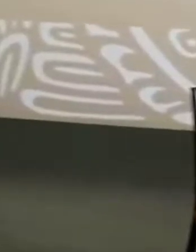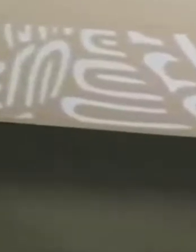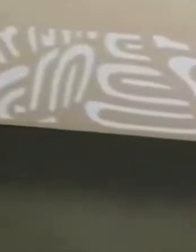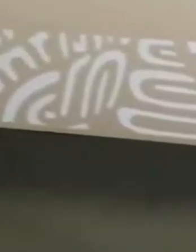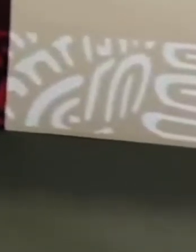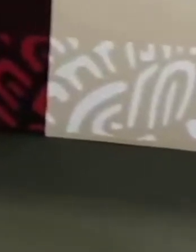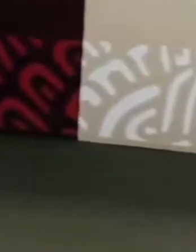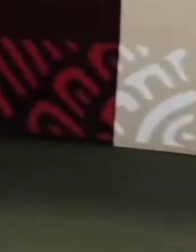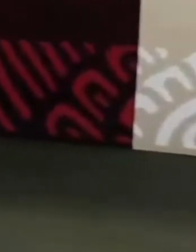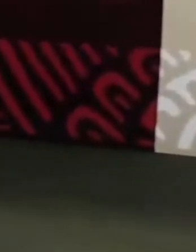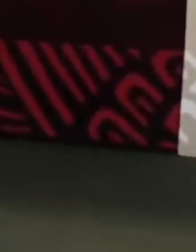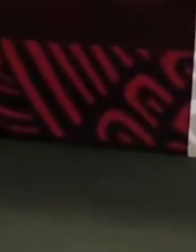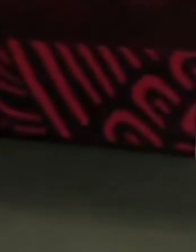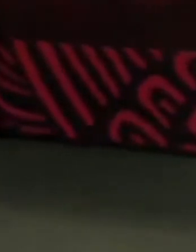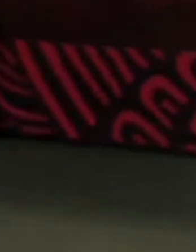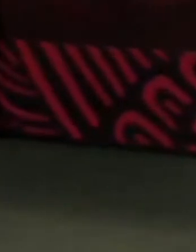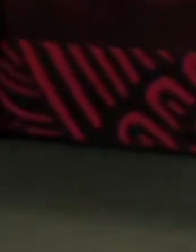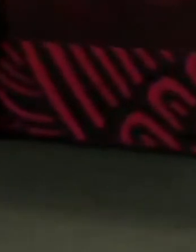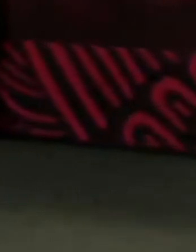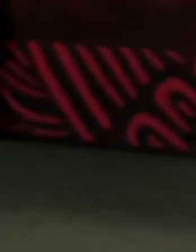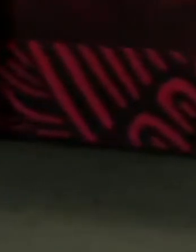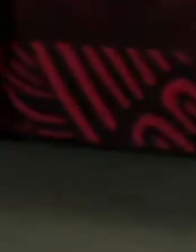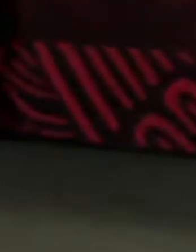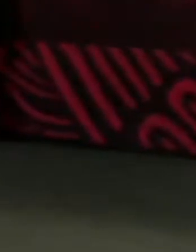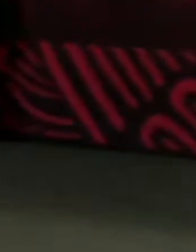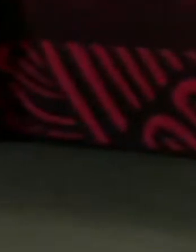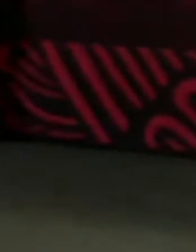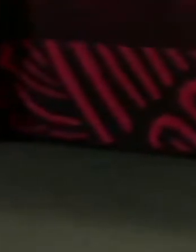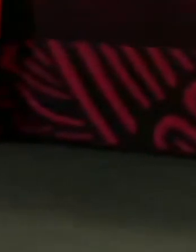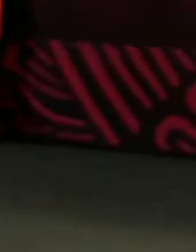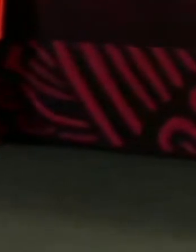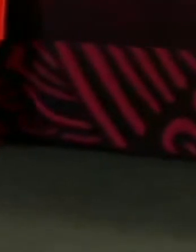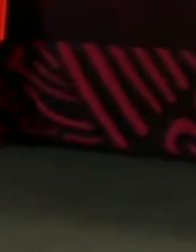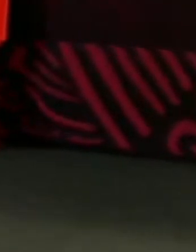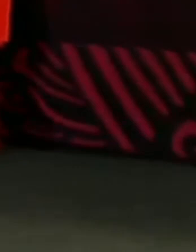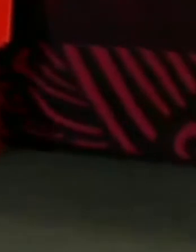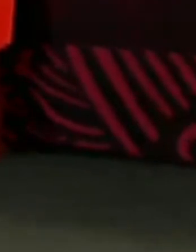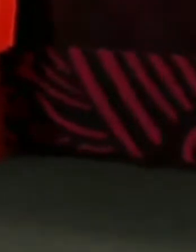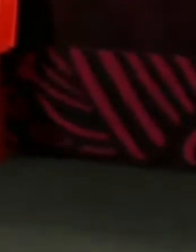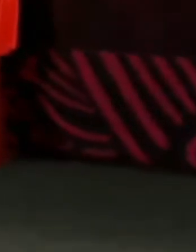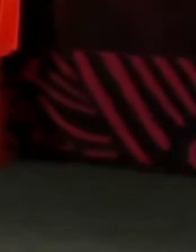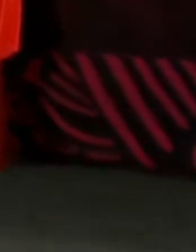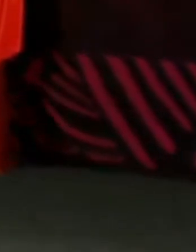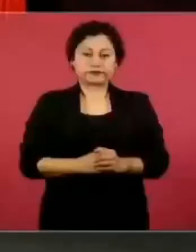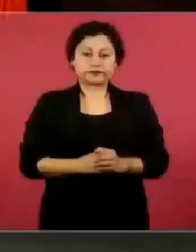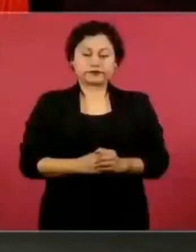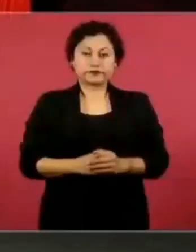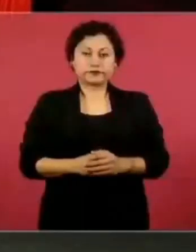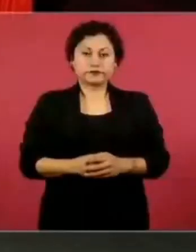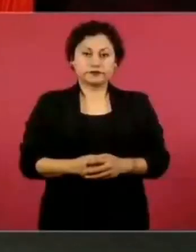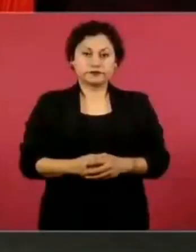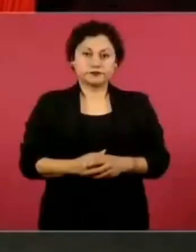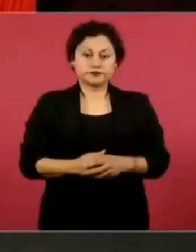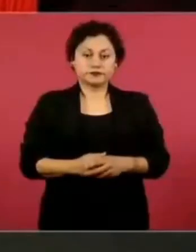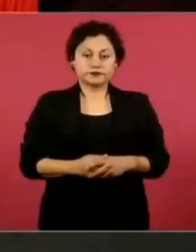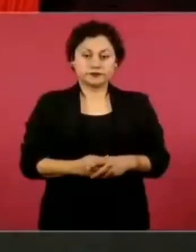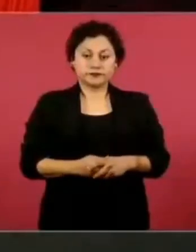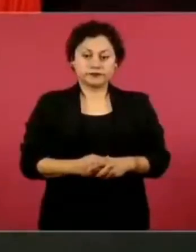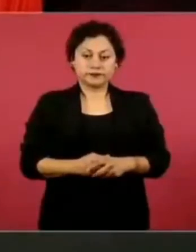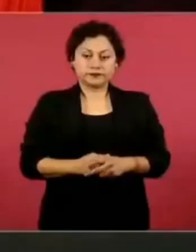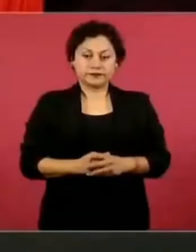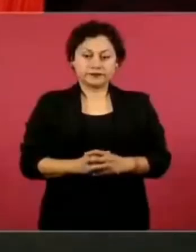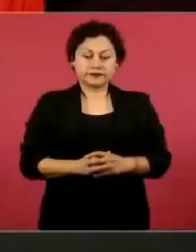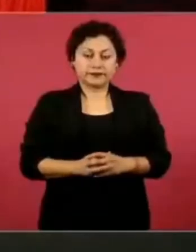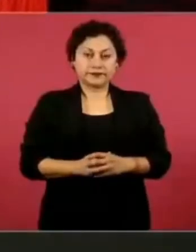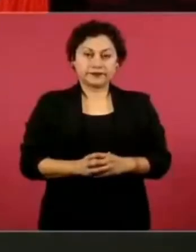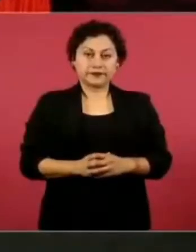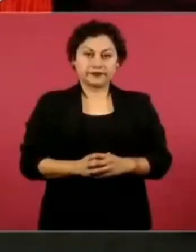Buenos días, buenos, buenos días. Vamos a